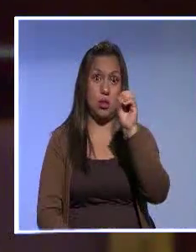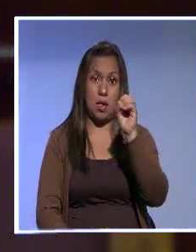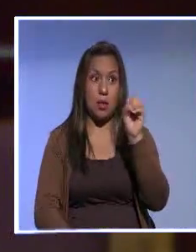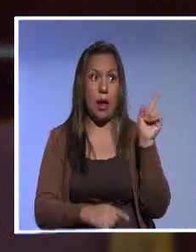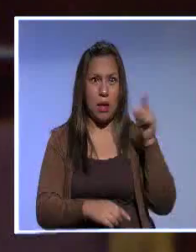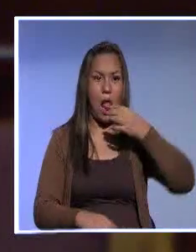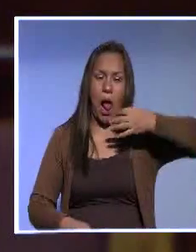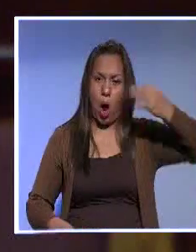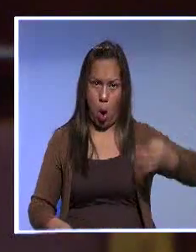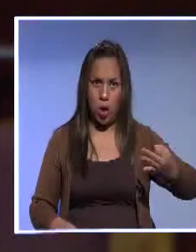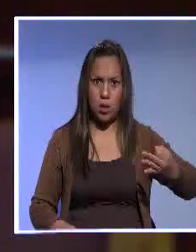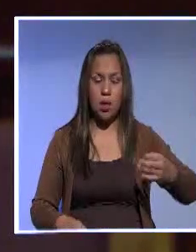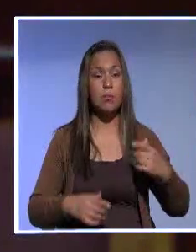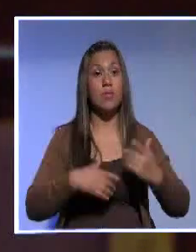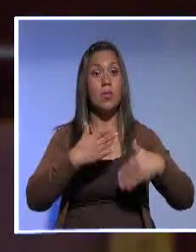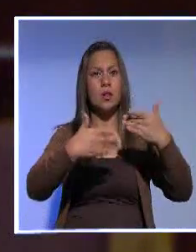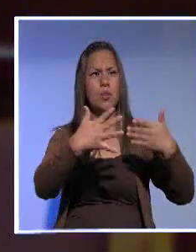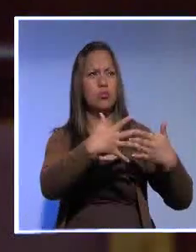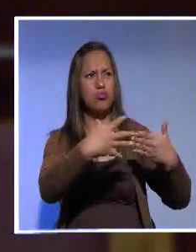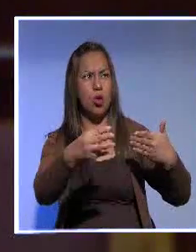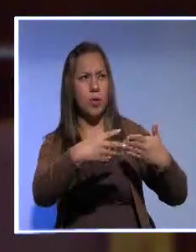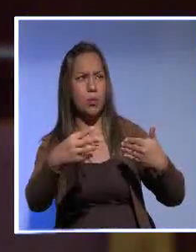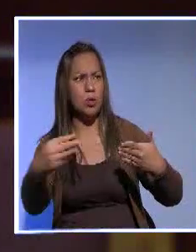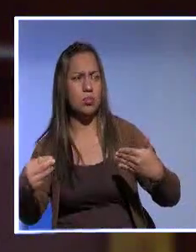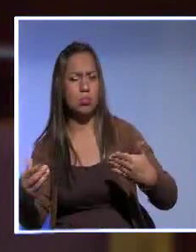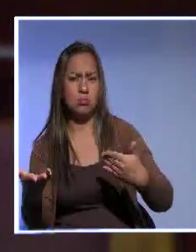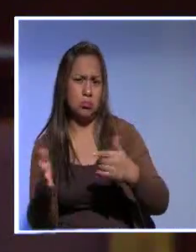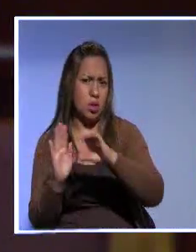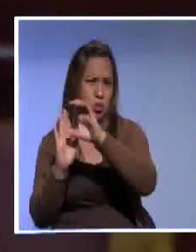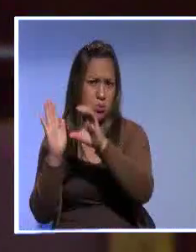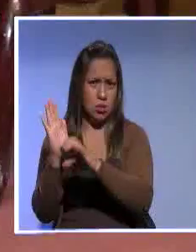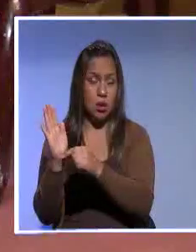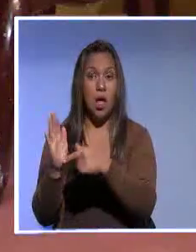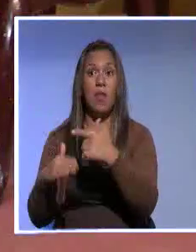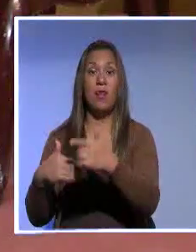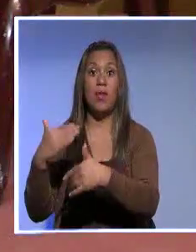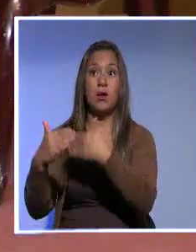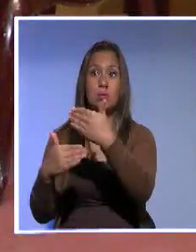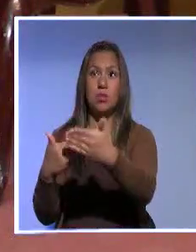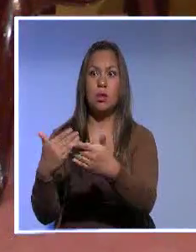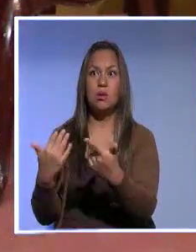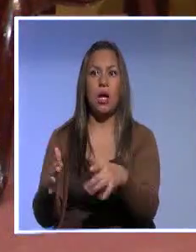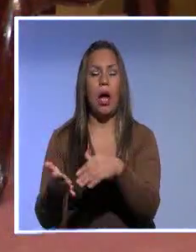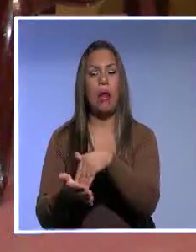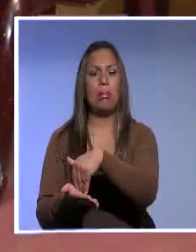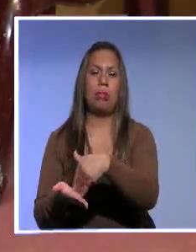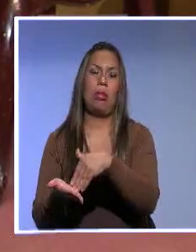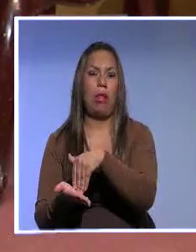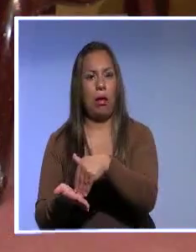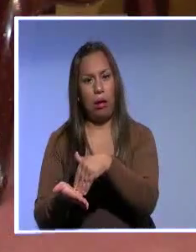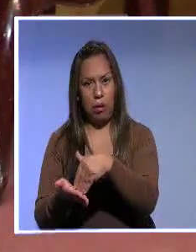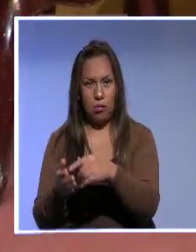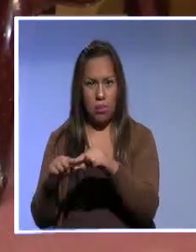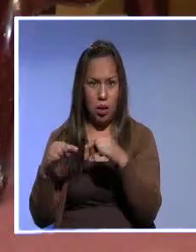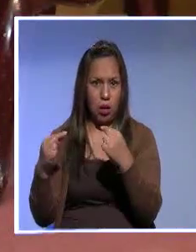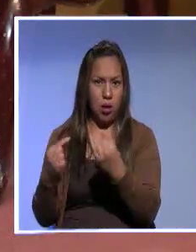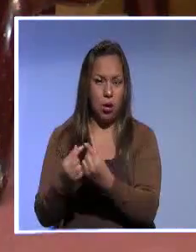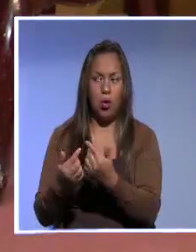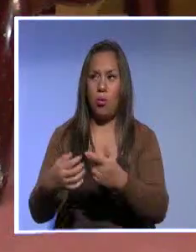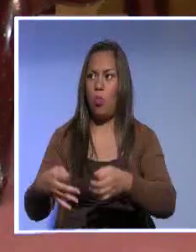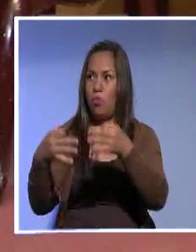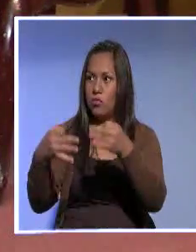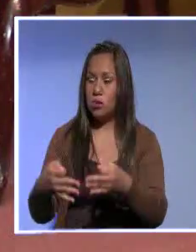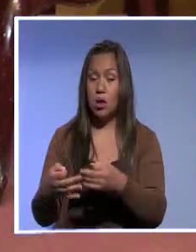¿Qué sucede? Que el gobierno fue debilitando el sindicalismo público y desde Montecriste ya no se pueden